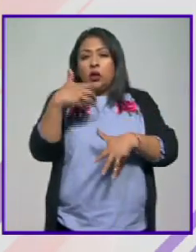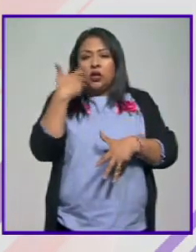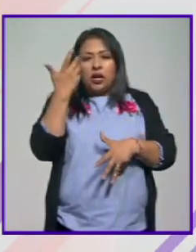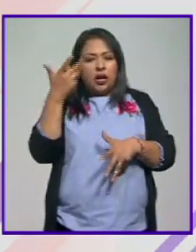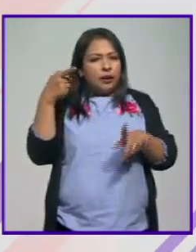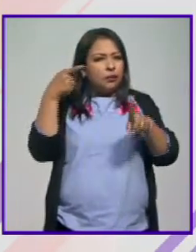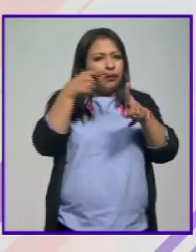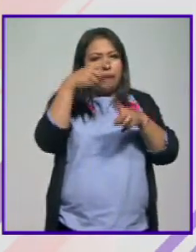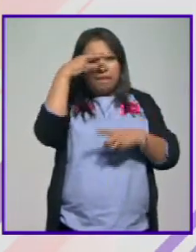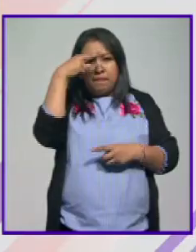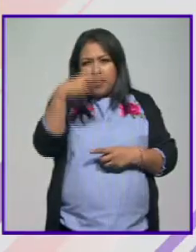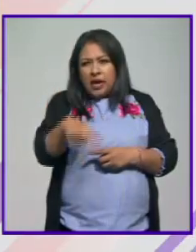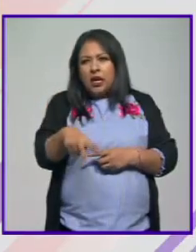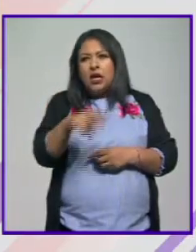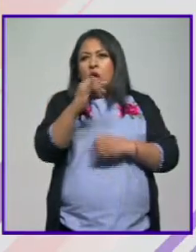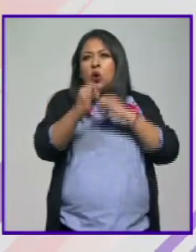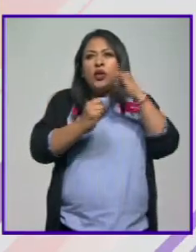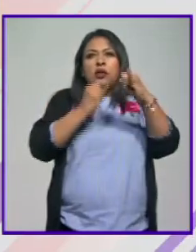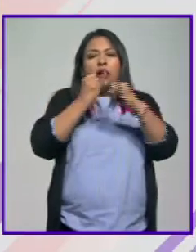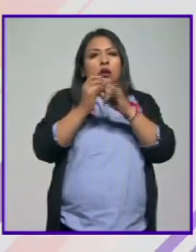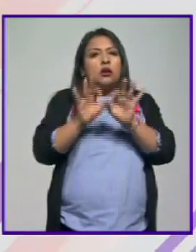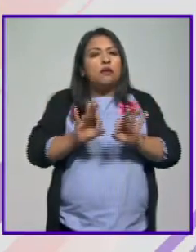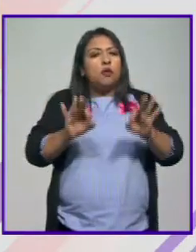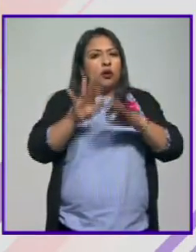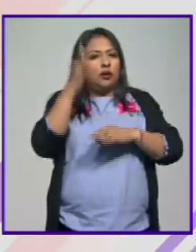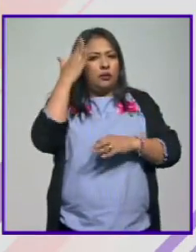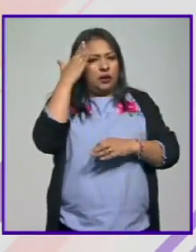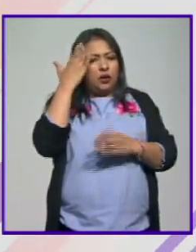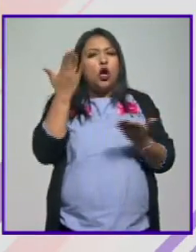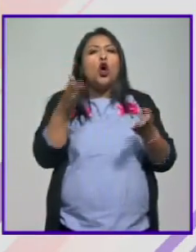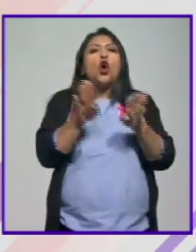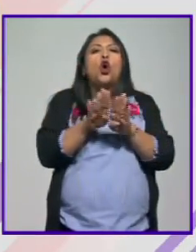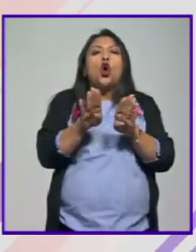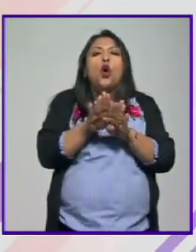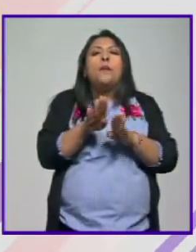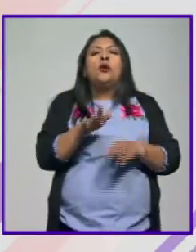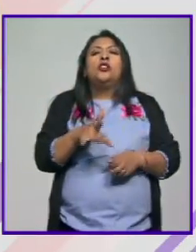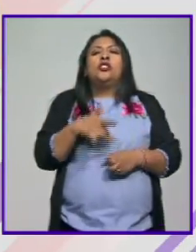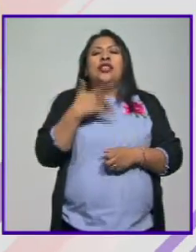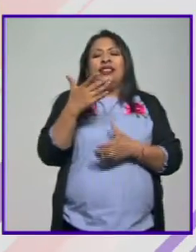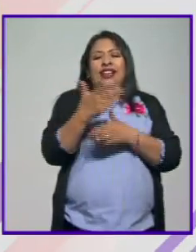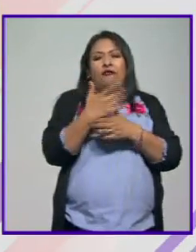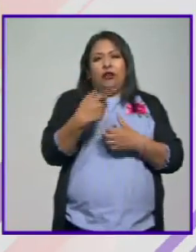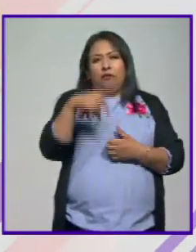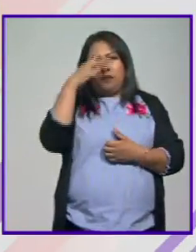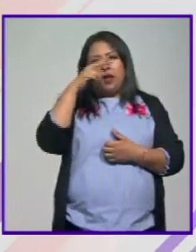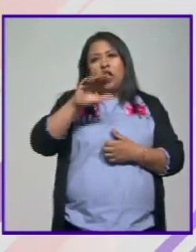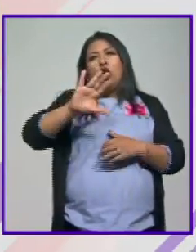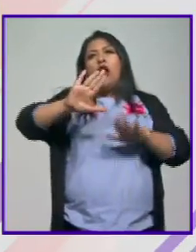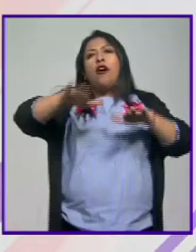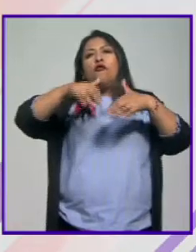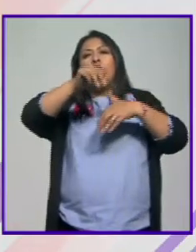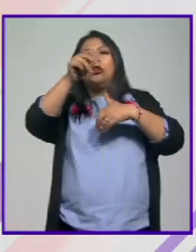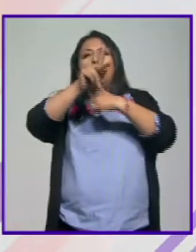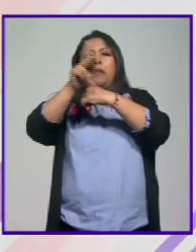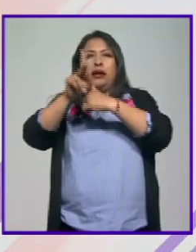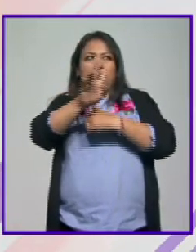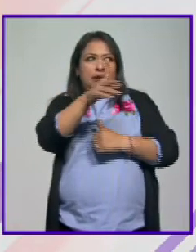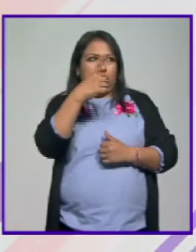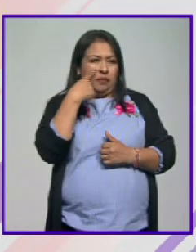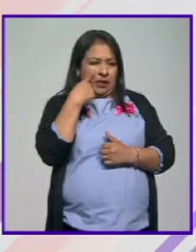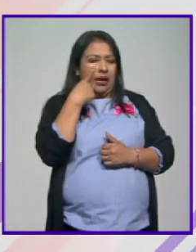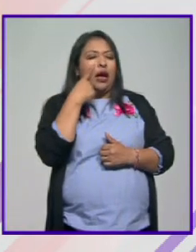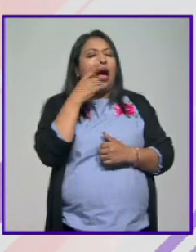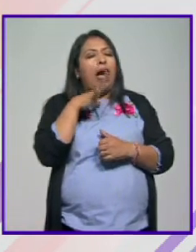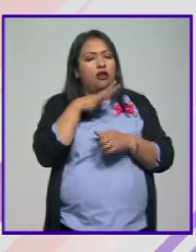posicionar a México a nivel internacional ¿cómo se apercibe o cómo se aprecia el café de México en otras latitudes? mira hay como primero